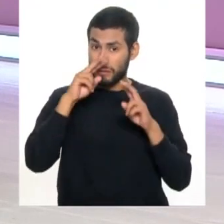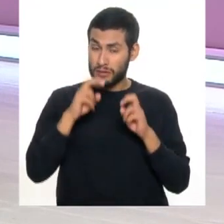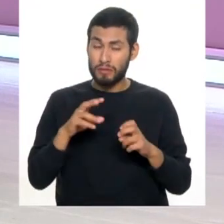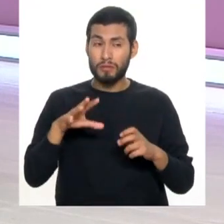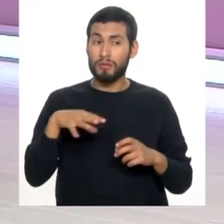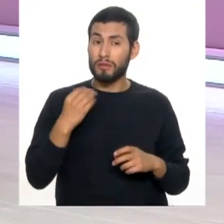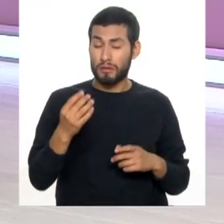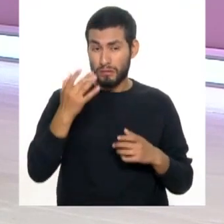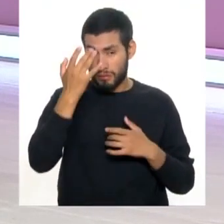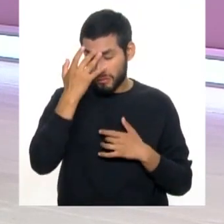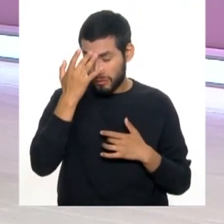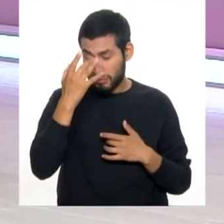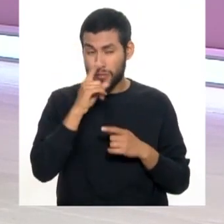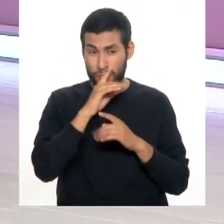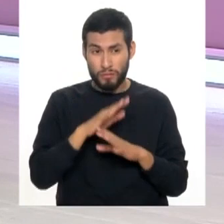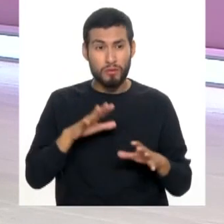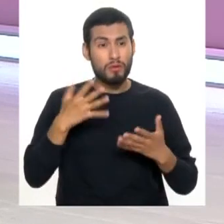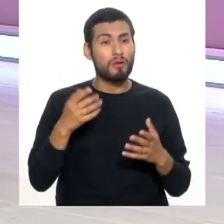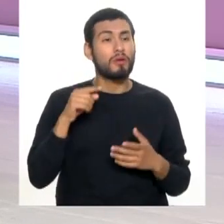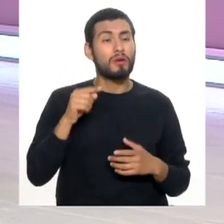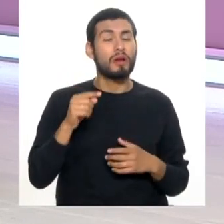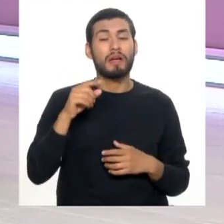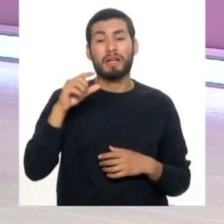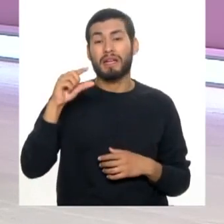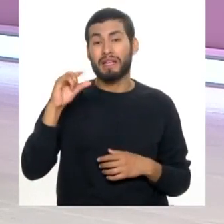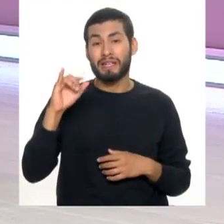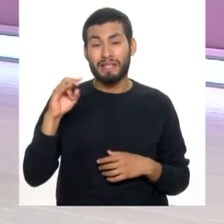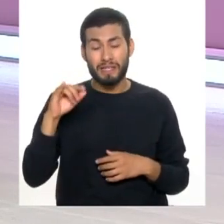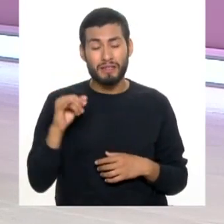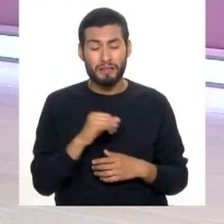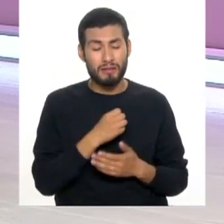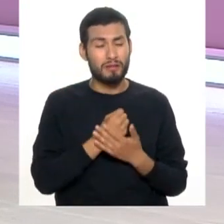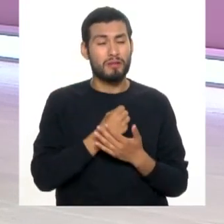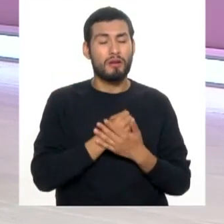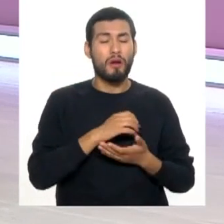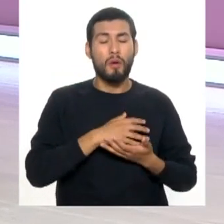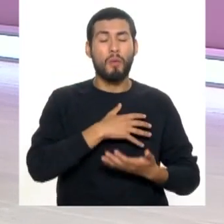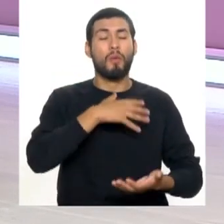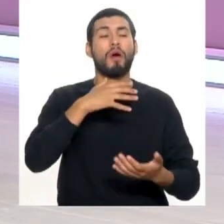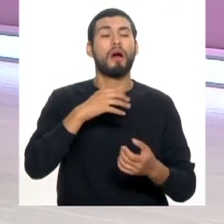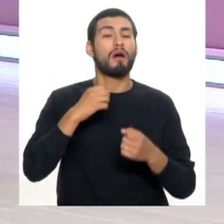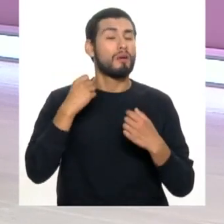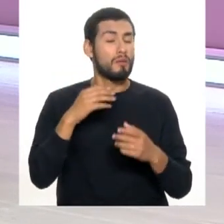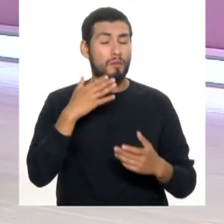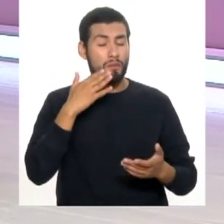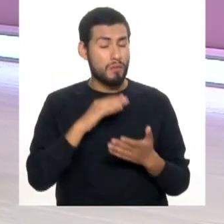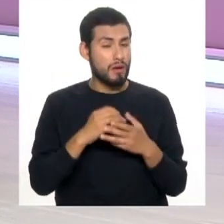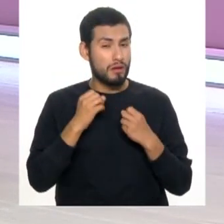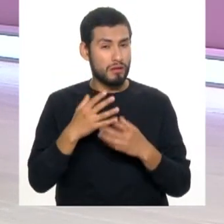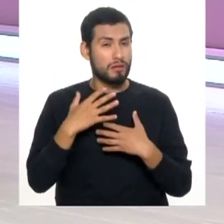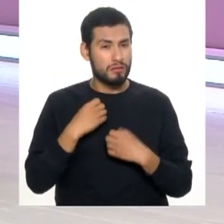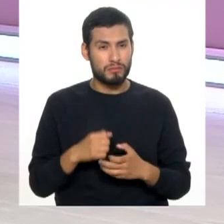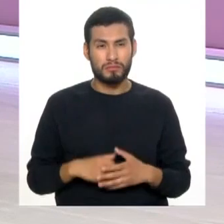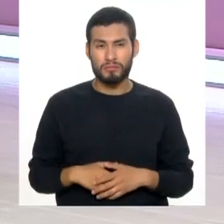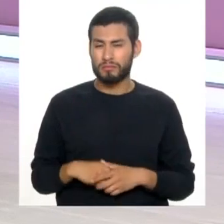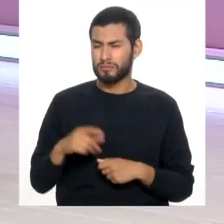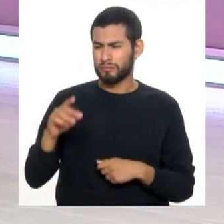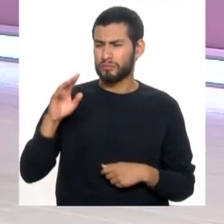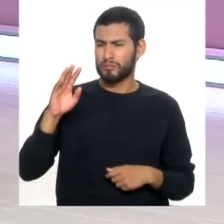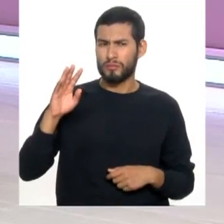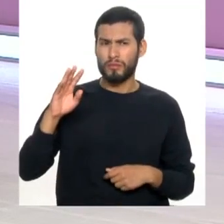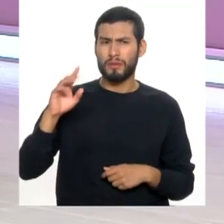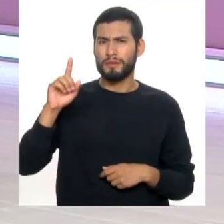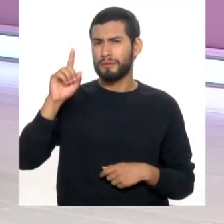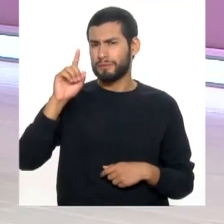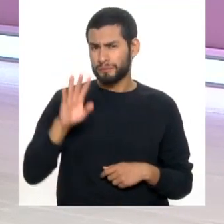hay enfermedad silenciosa como la gingivitis, la presión arterial elevada con implicancias muy malas en la salud de las personas. La cuarta parte de